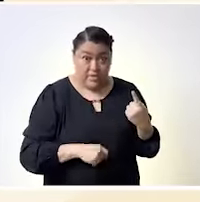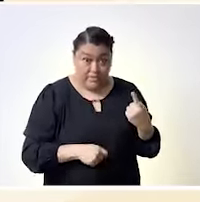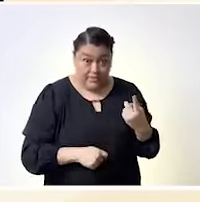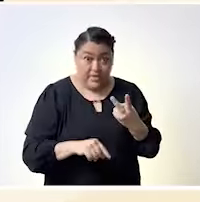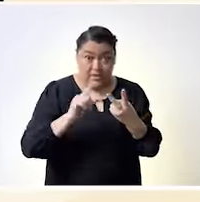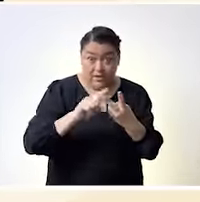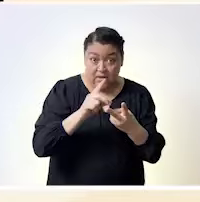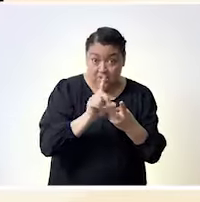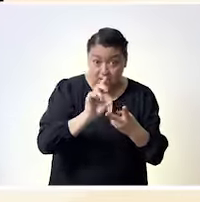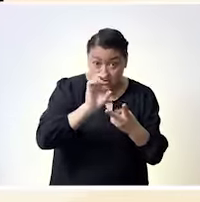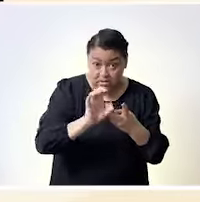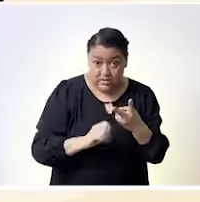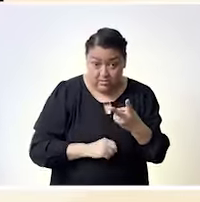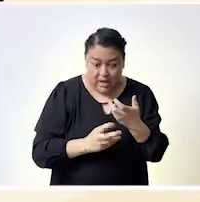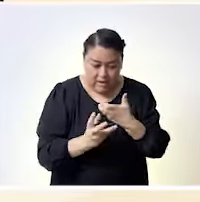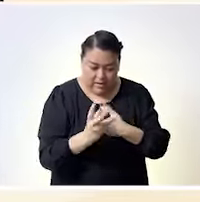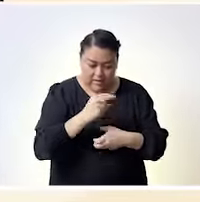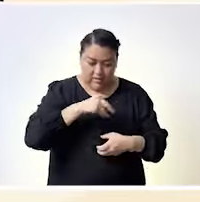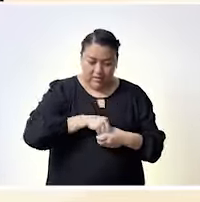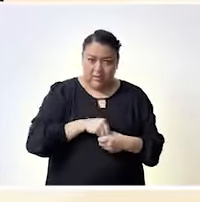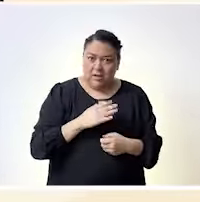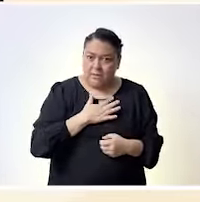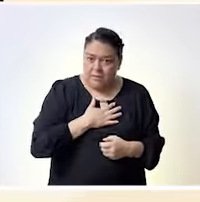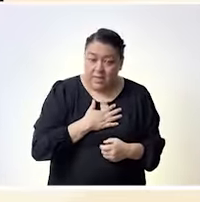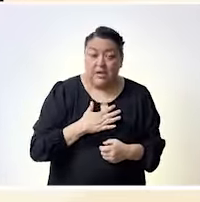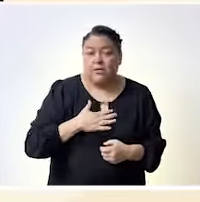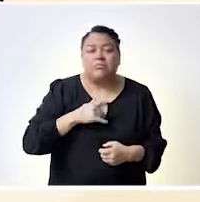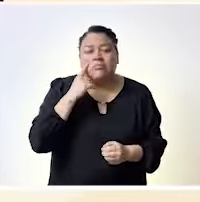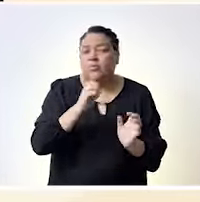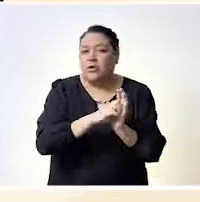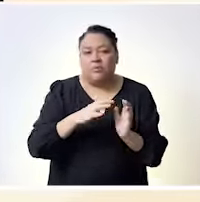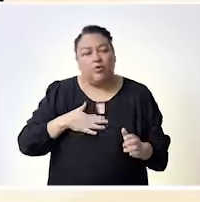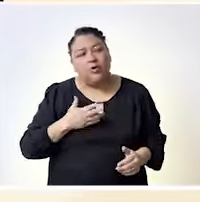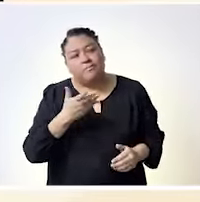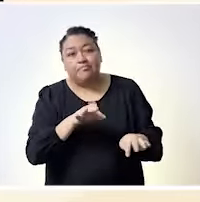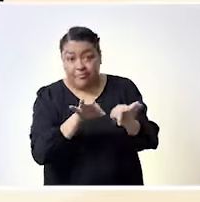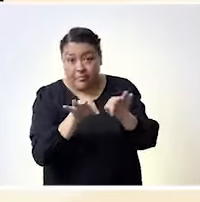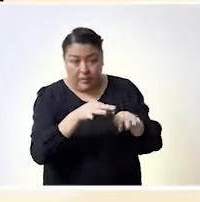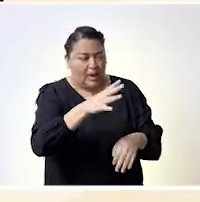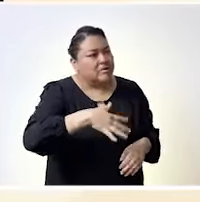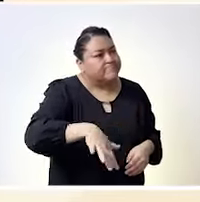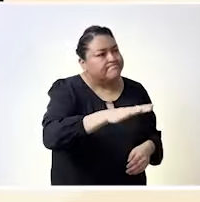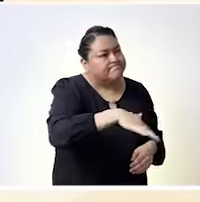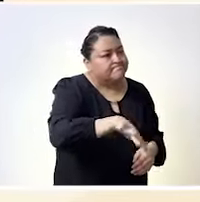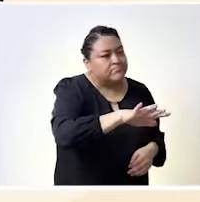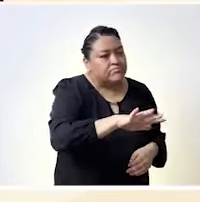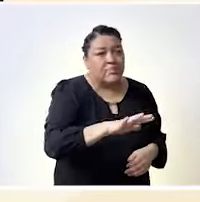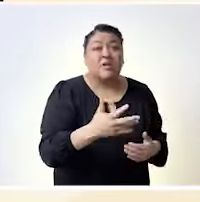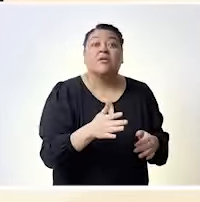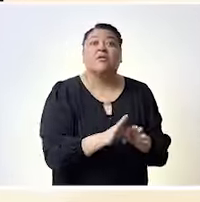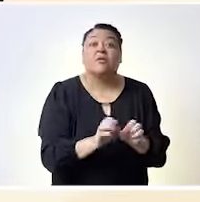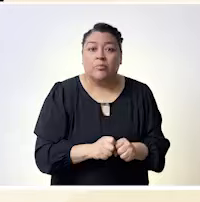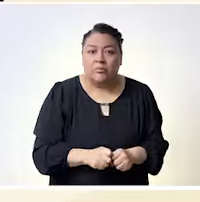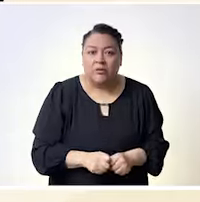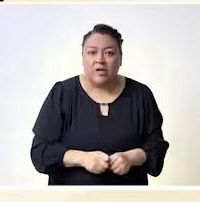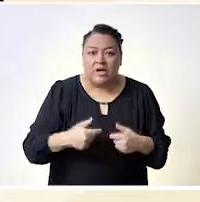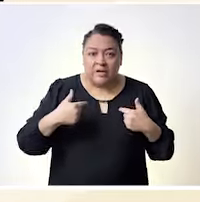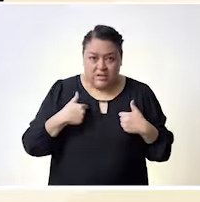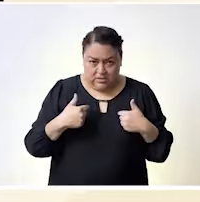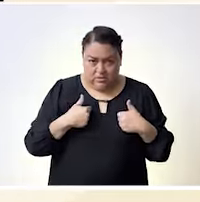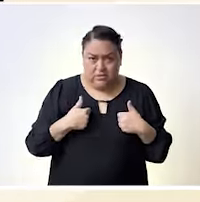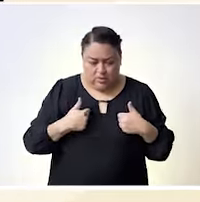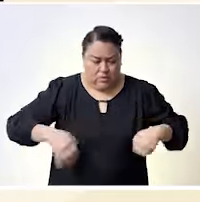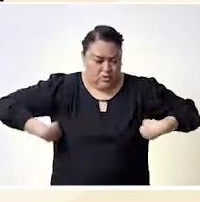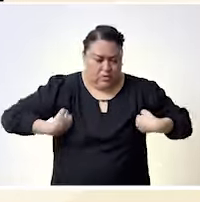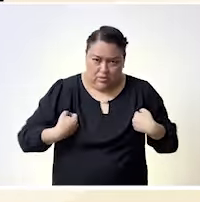parte del deporte, en todo un pastel, un globo del deporte, el que menos es apoyado, completamente invisibilizado.